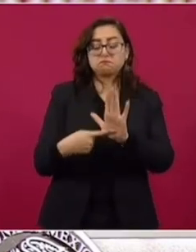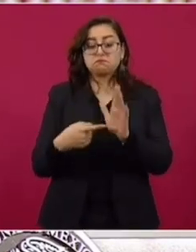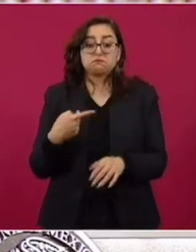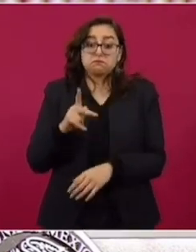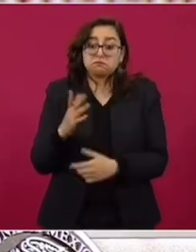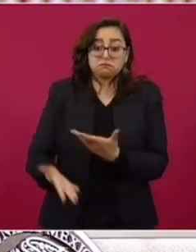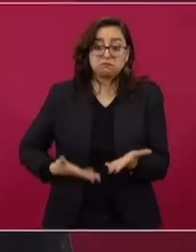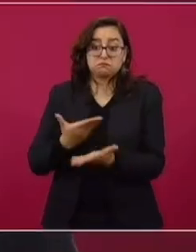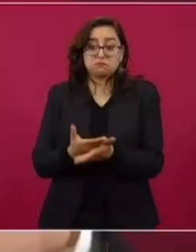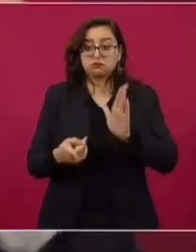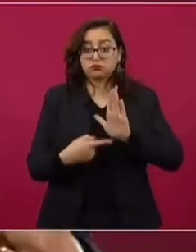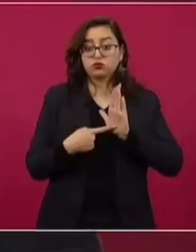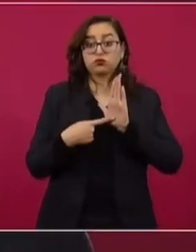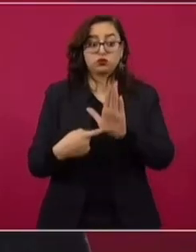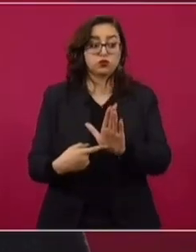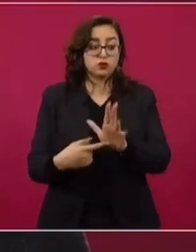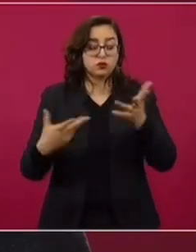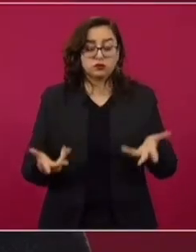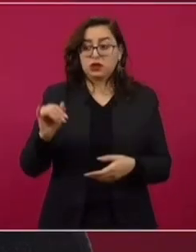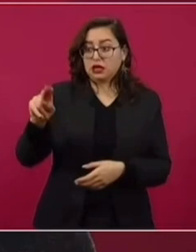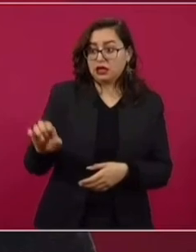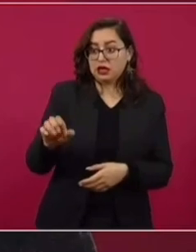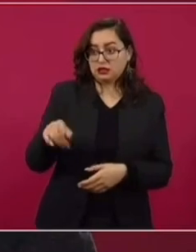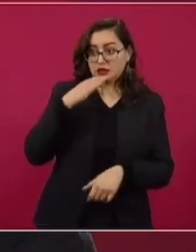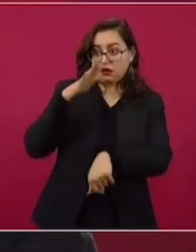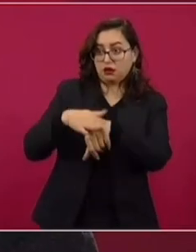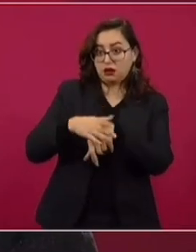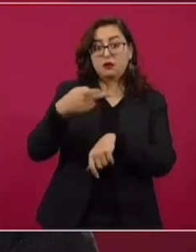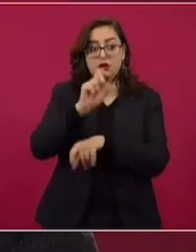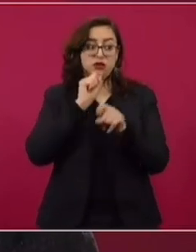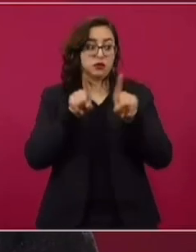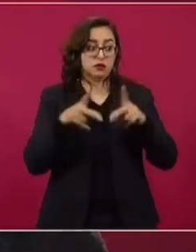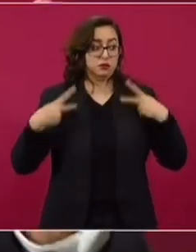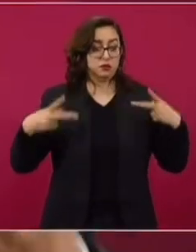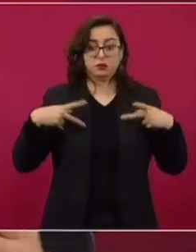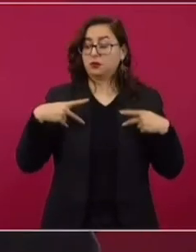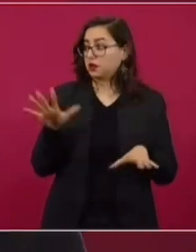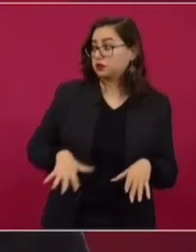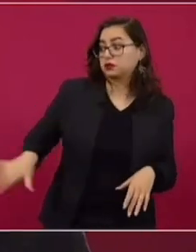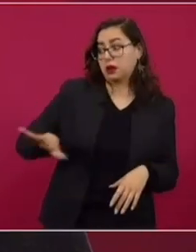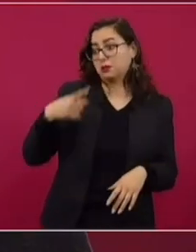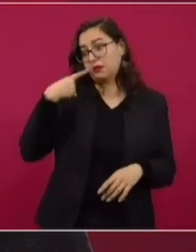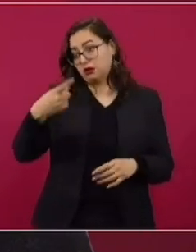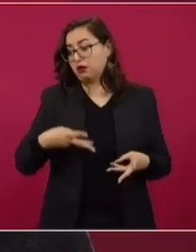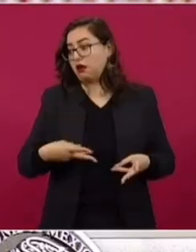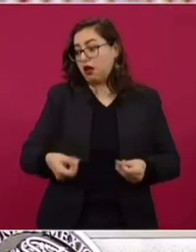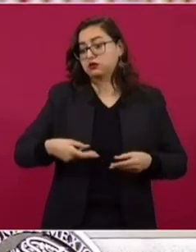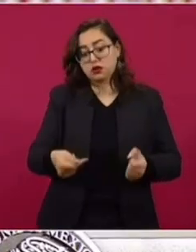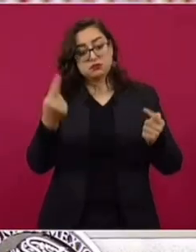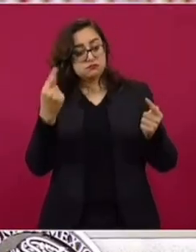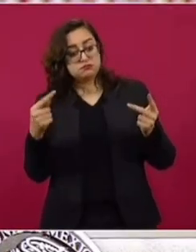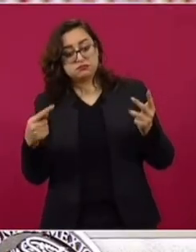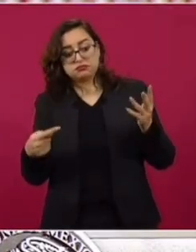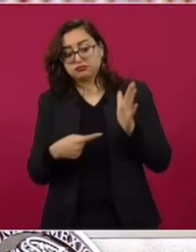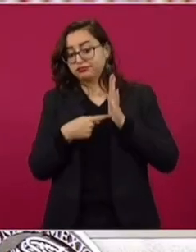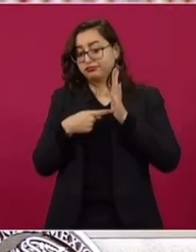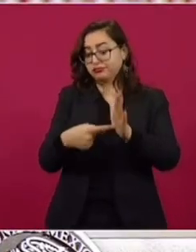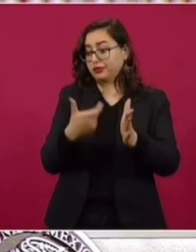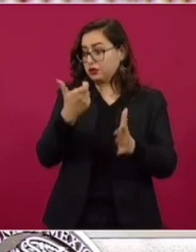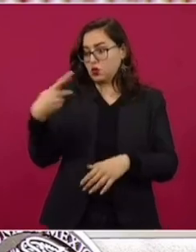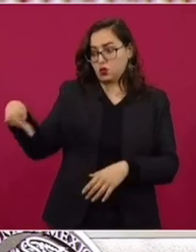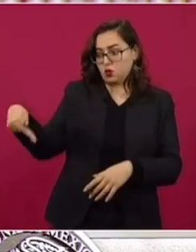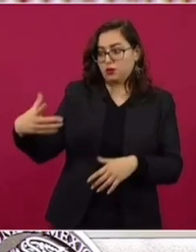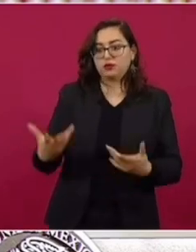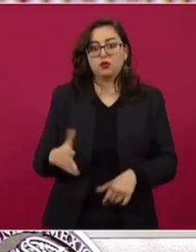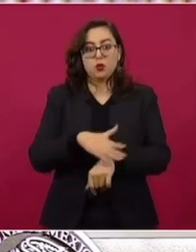una propuesta pública para que, más allá del Instituto, los ciudadanos estén enterados de en qué se gasta el recurso de todos, porque